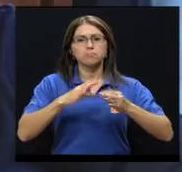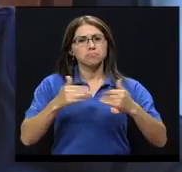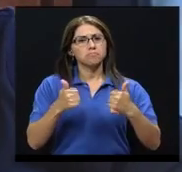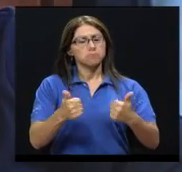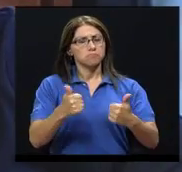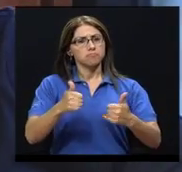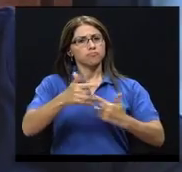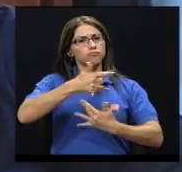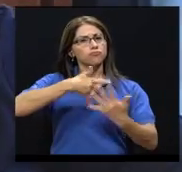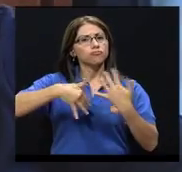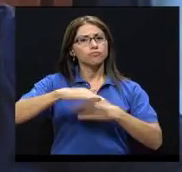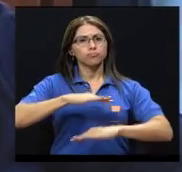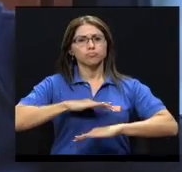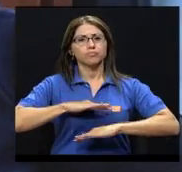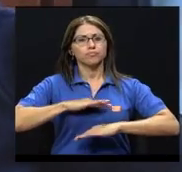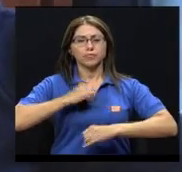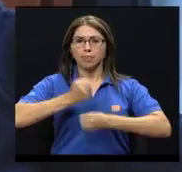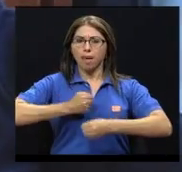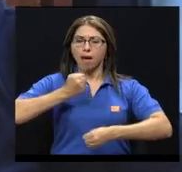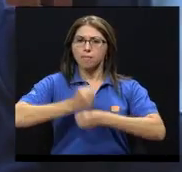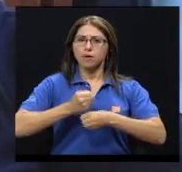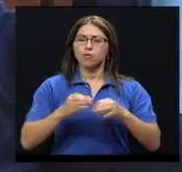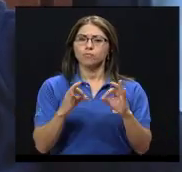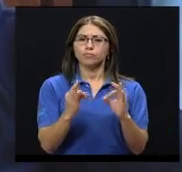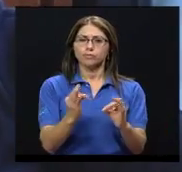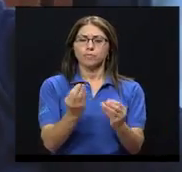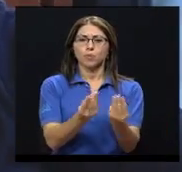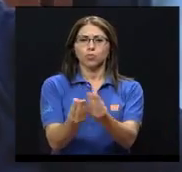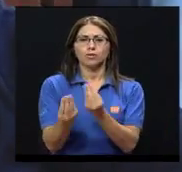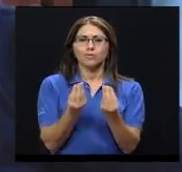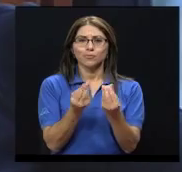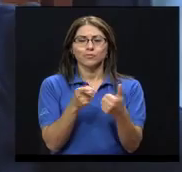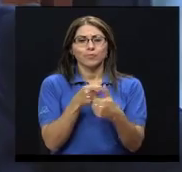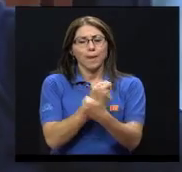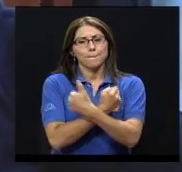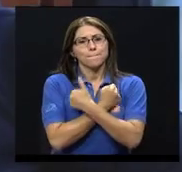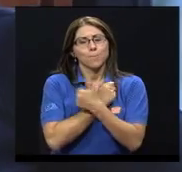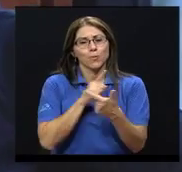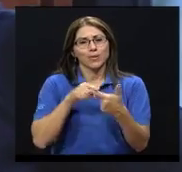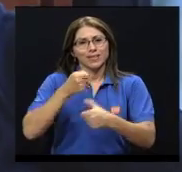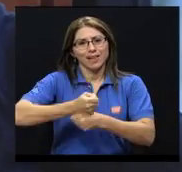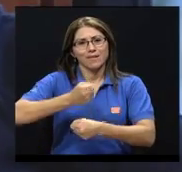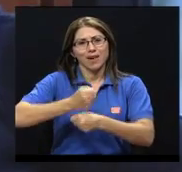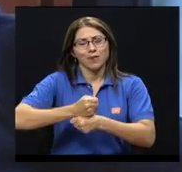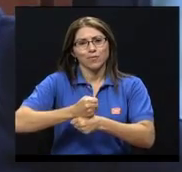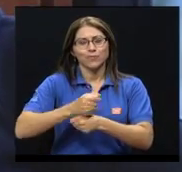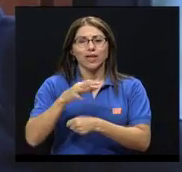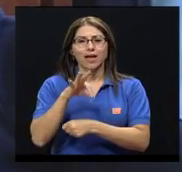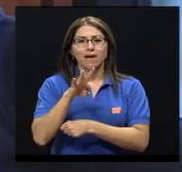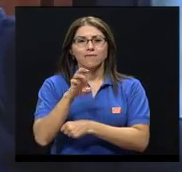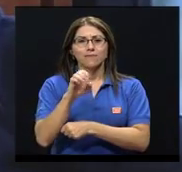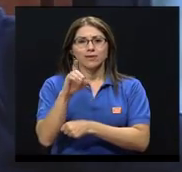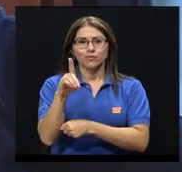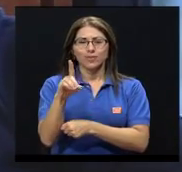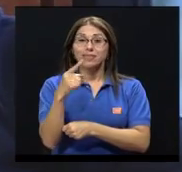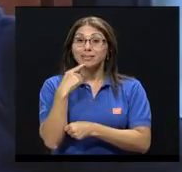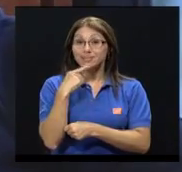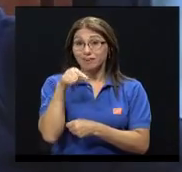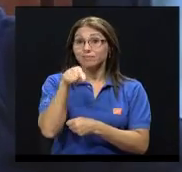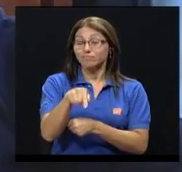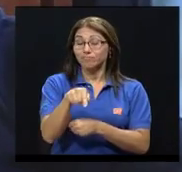y un trabajo productivo. Esos dos pilares, el amor y el trabajo, que Freud decía que eran lo que